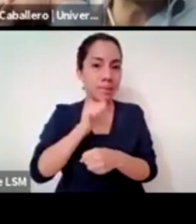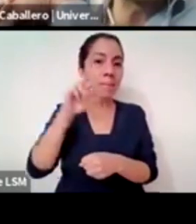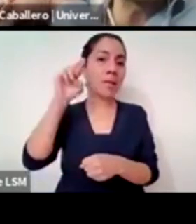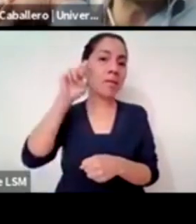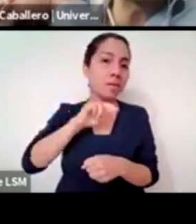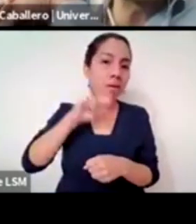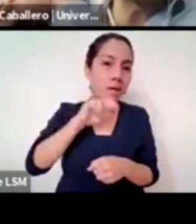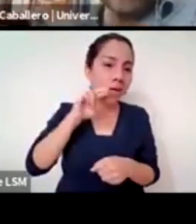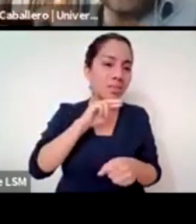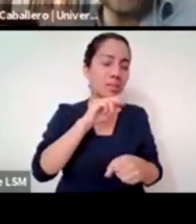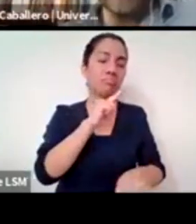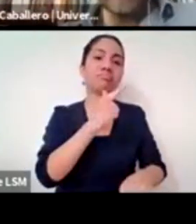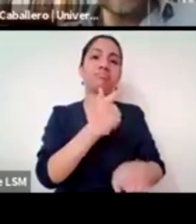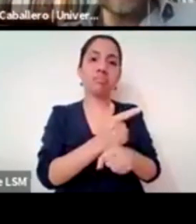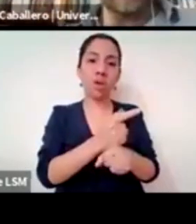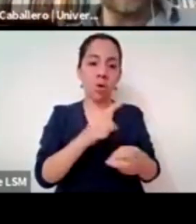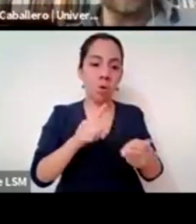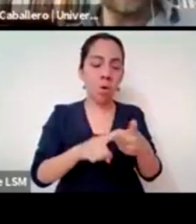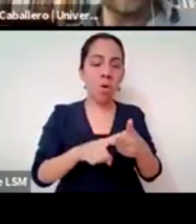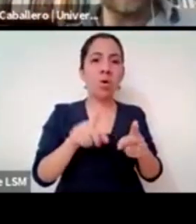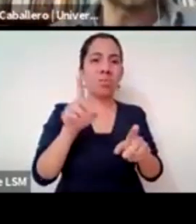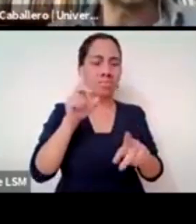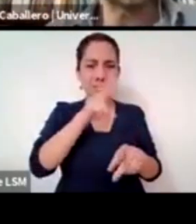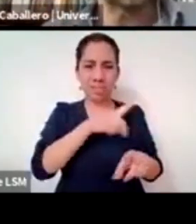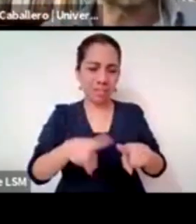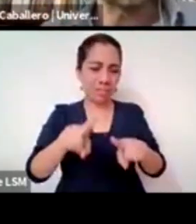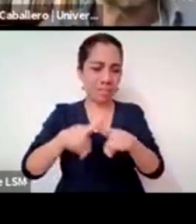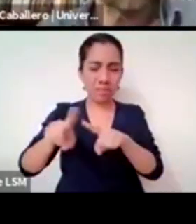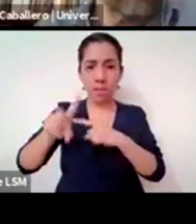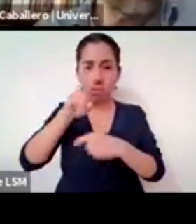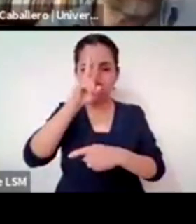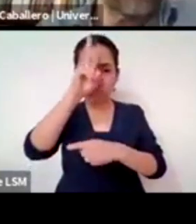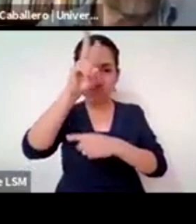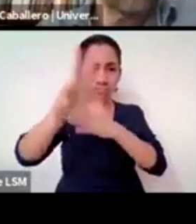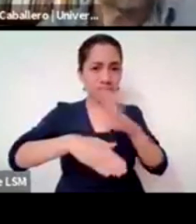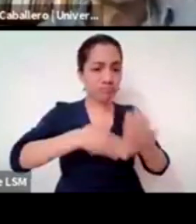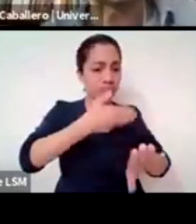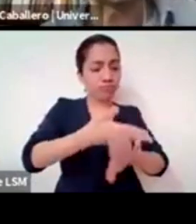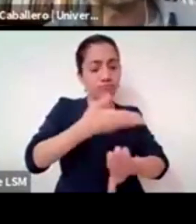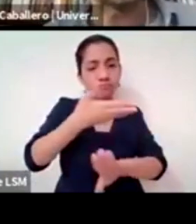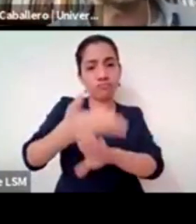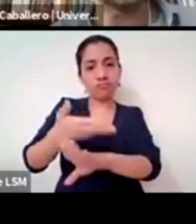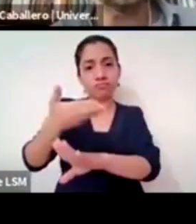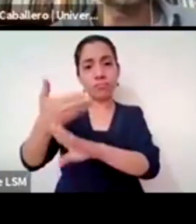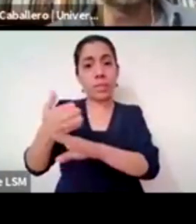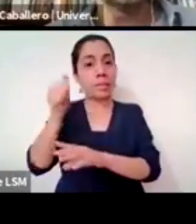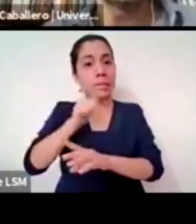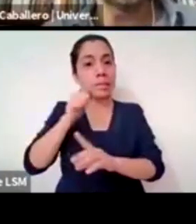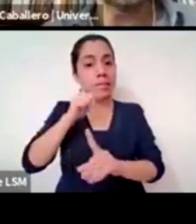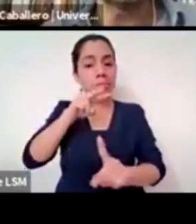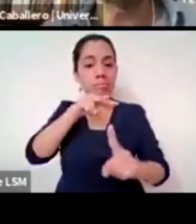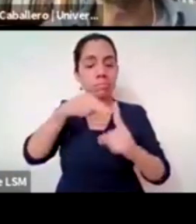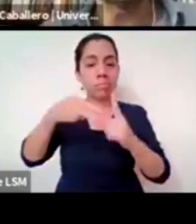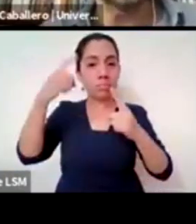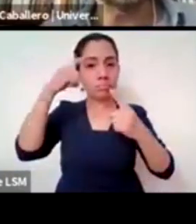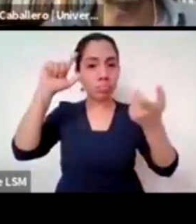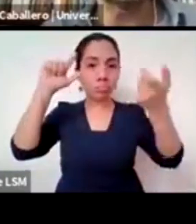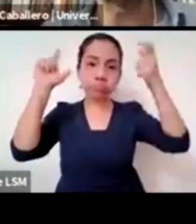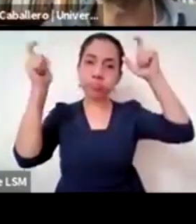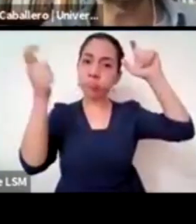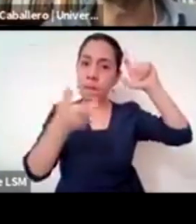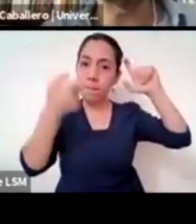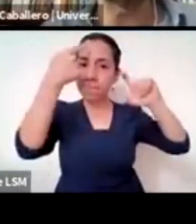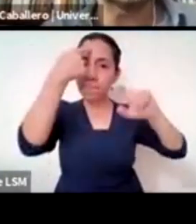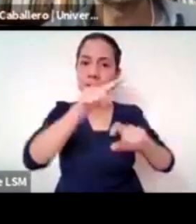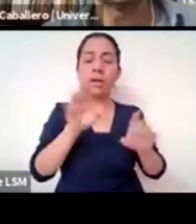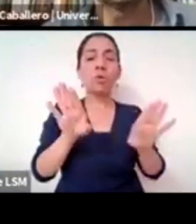vemos con esa transversalización de violencias que tienen en los paradigmas estos cognitivos y también de reproducción de roles